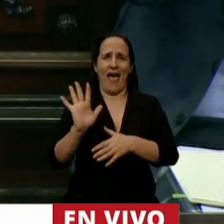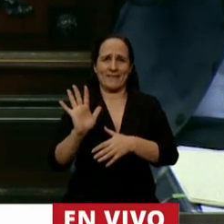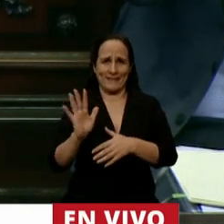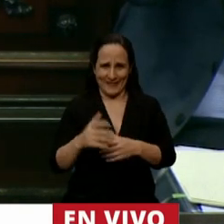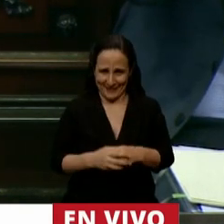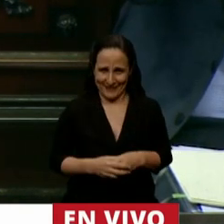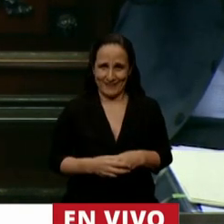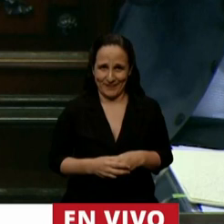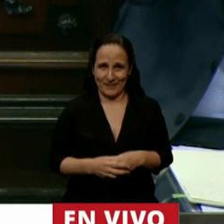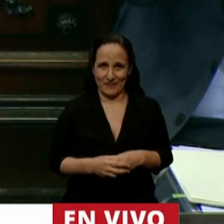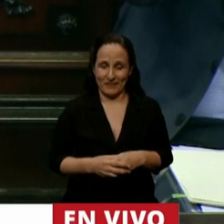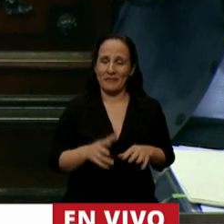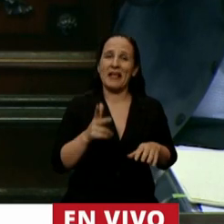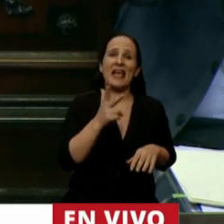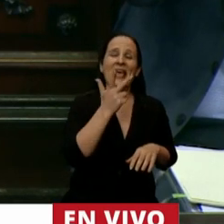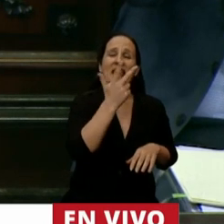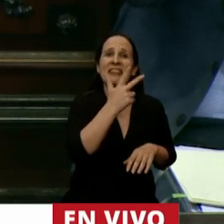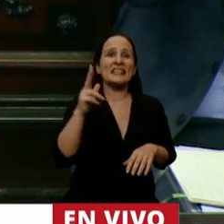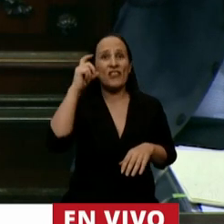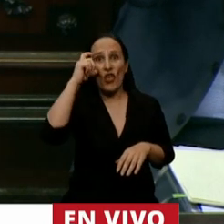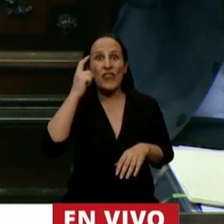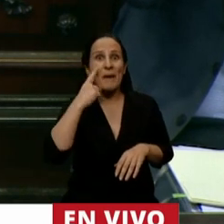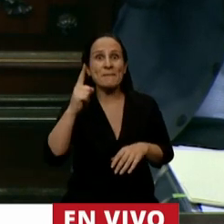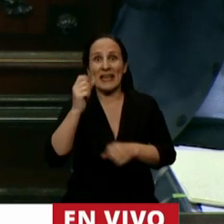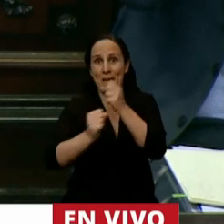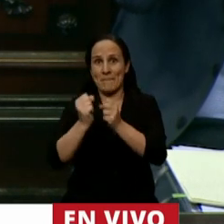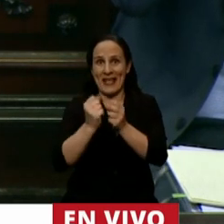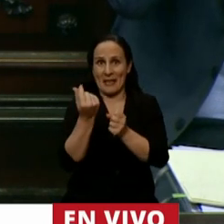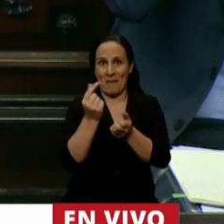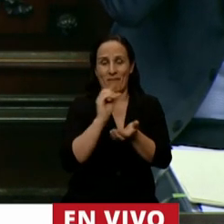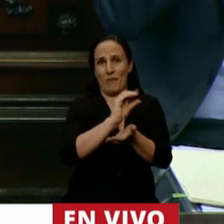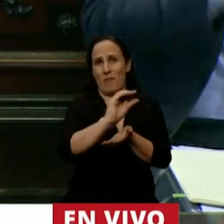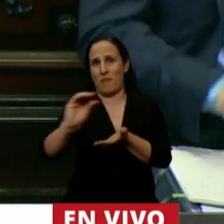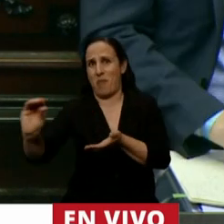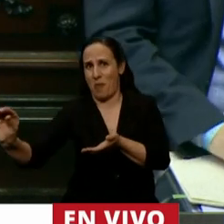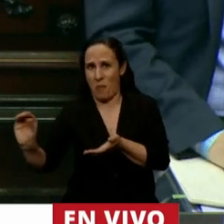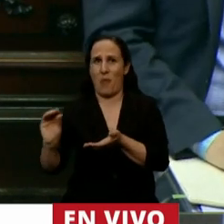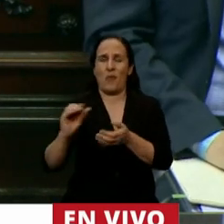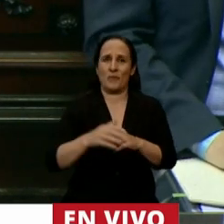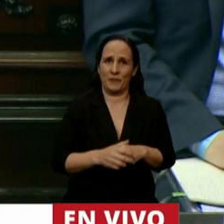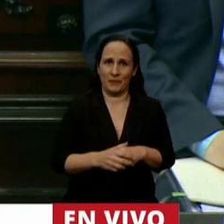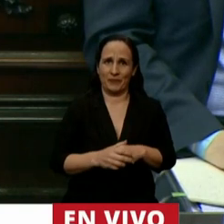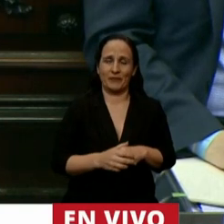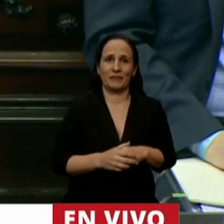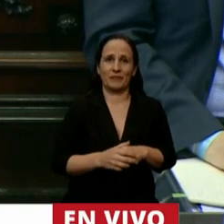llegó a 310 mil empresas abarcó 2.8 millones